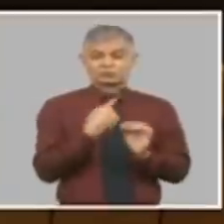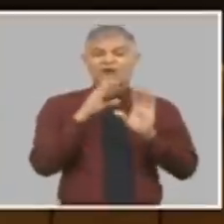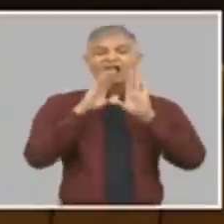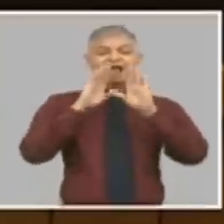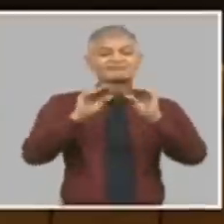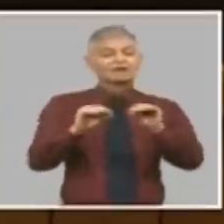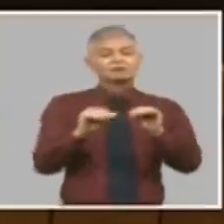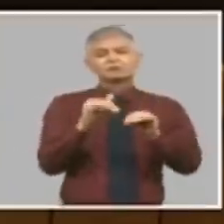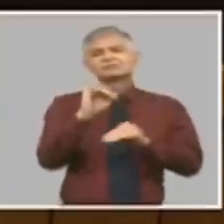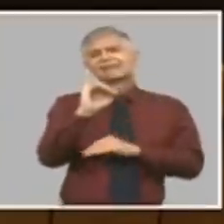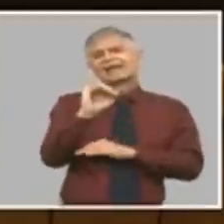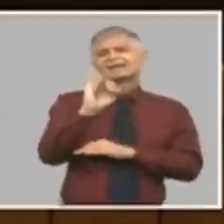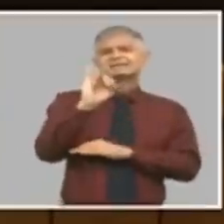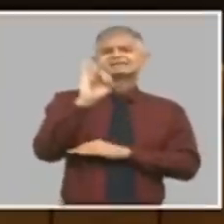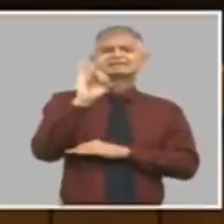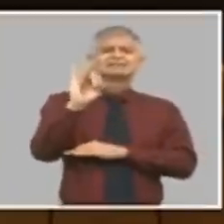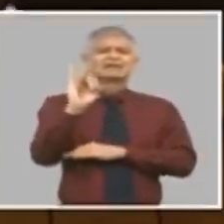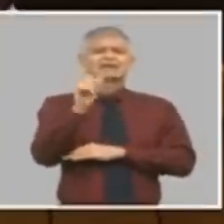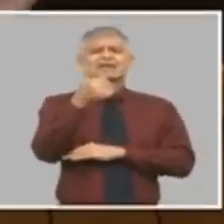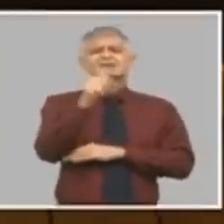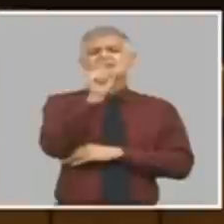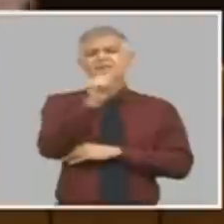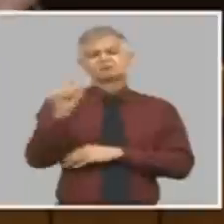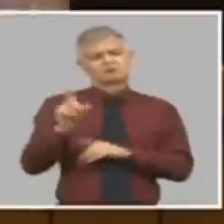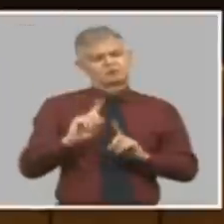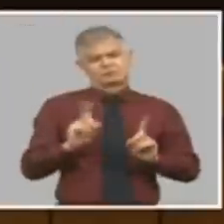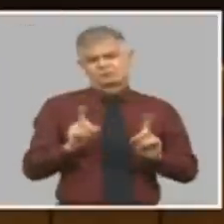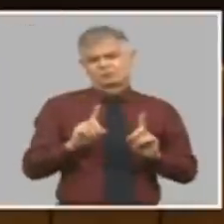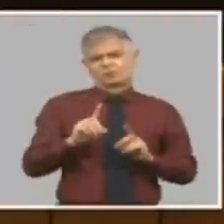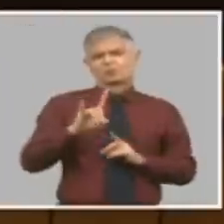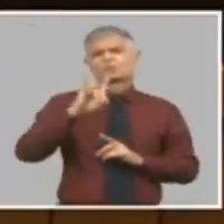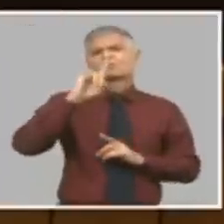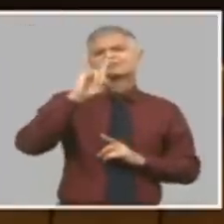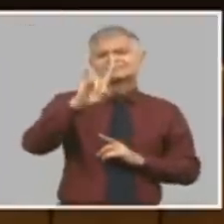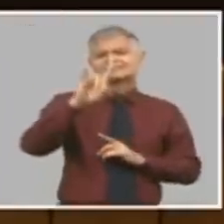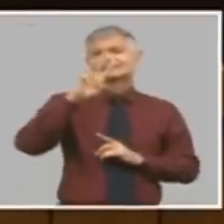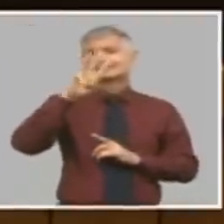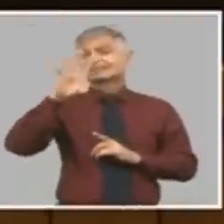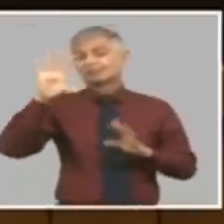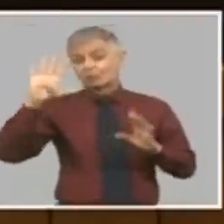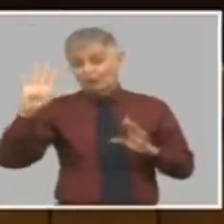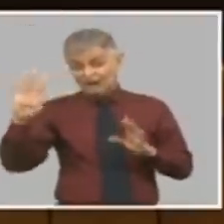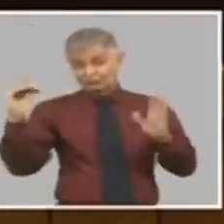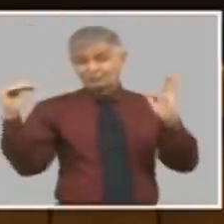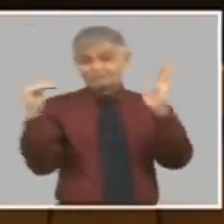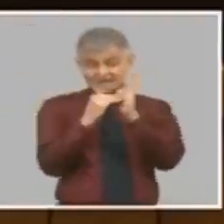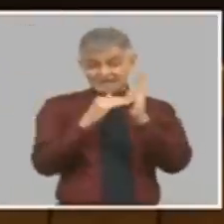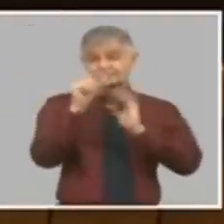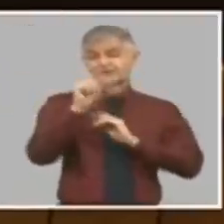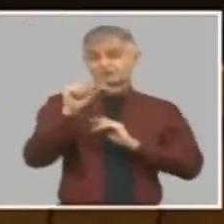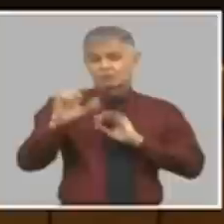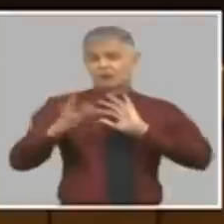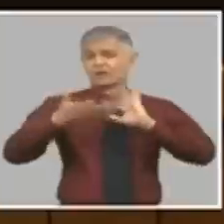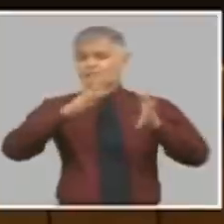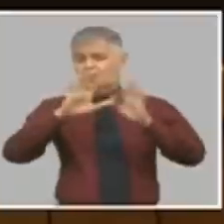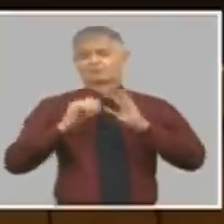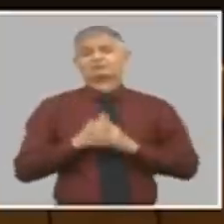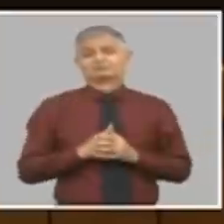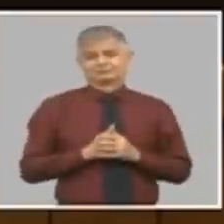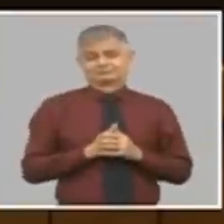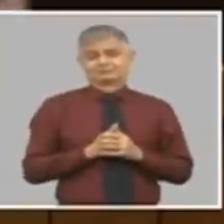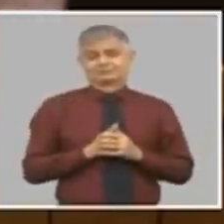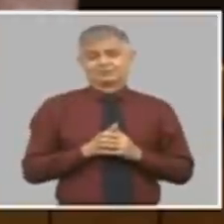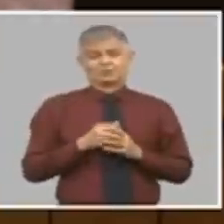7, 10 personas. Estamos hablando de 934 mil personas aproximadamente. Entonces, cualquier